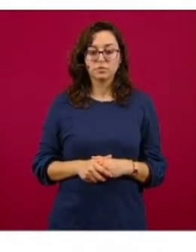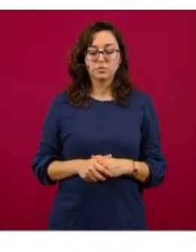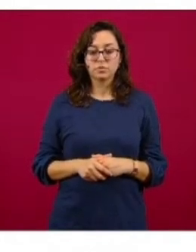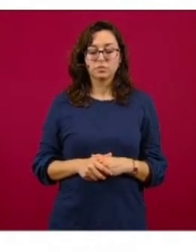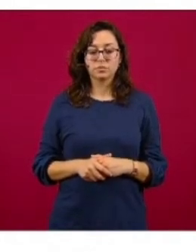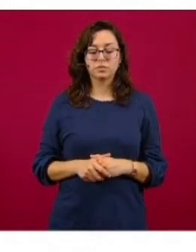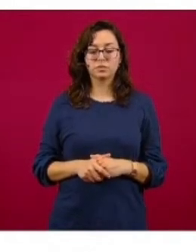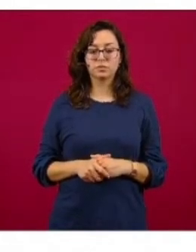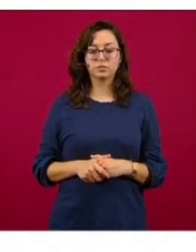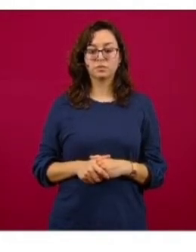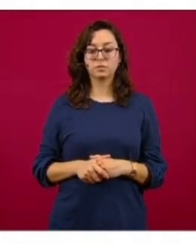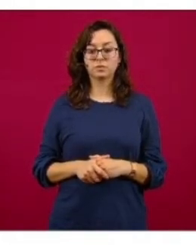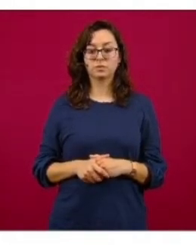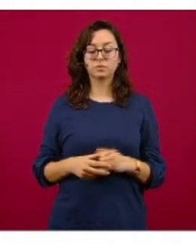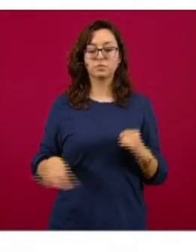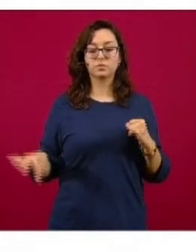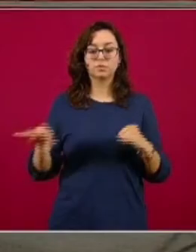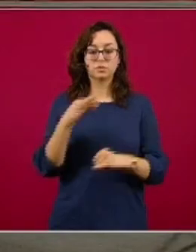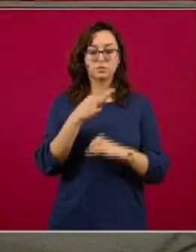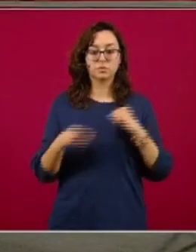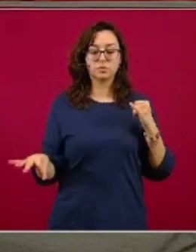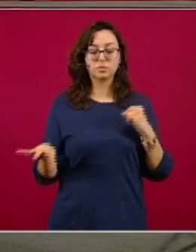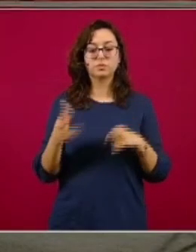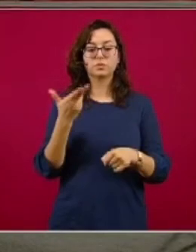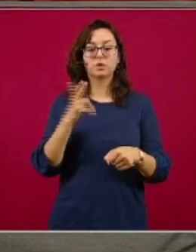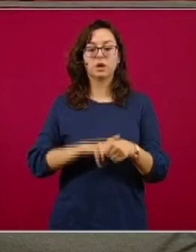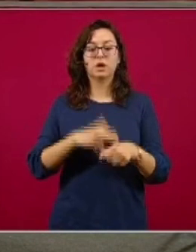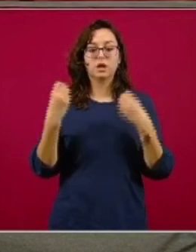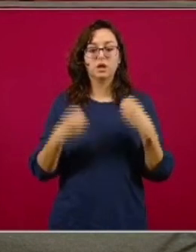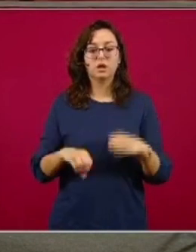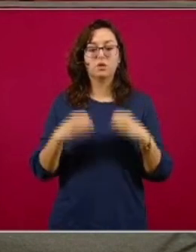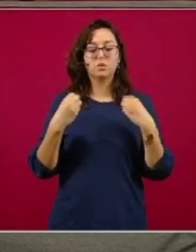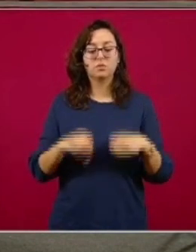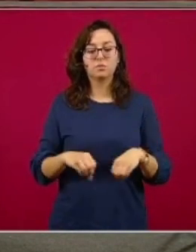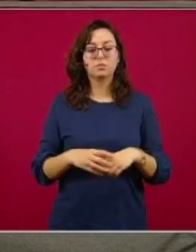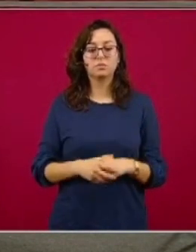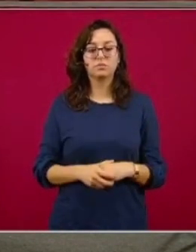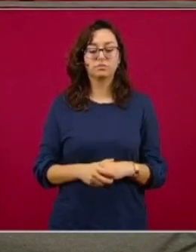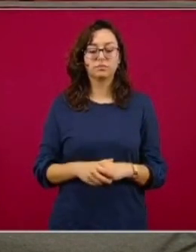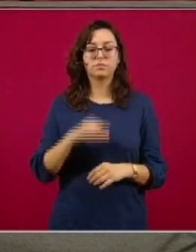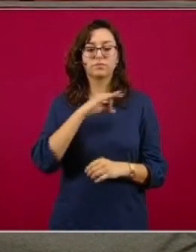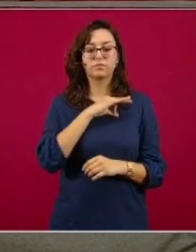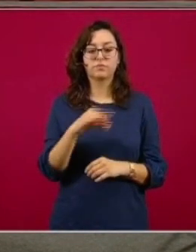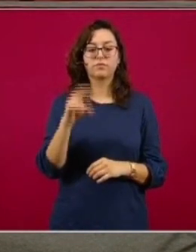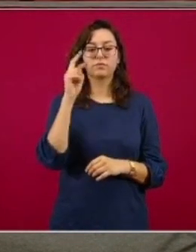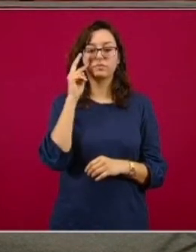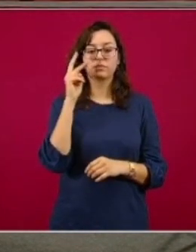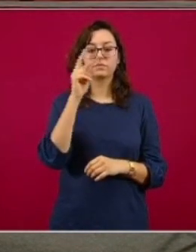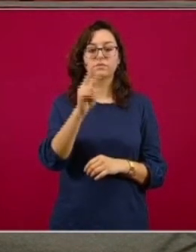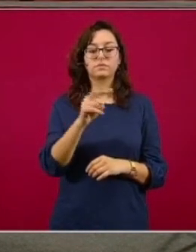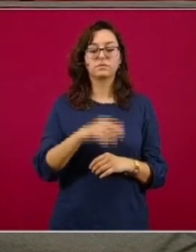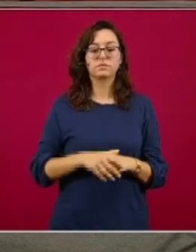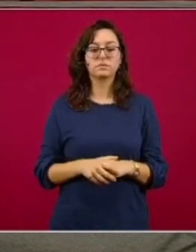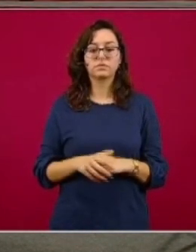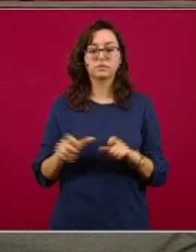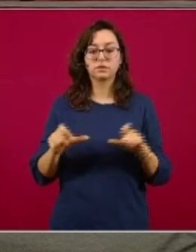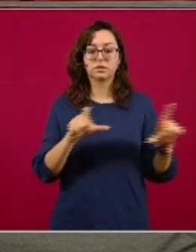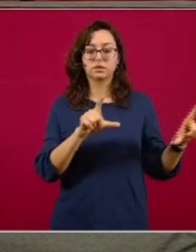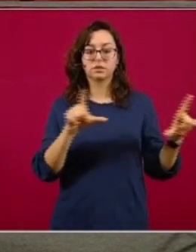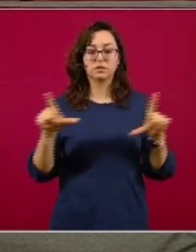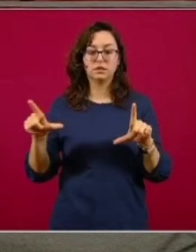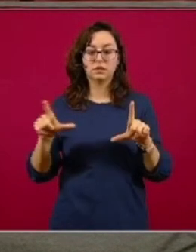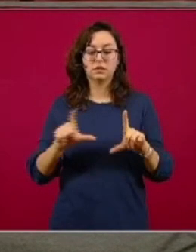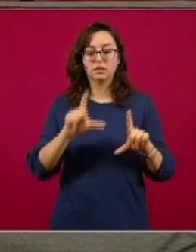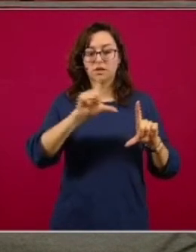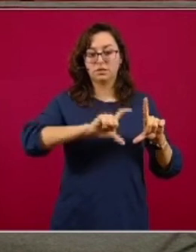revisaremos la ocupación hospitalaria. El día de hoy toca verlo en la siguiente diapositiva, en el formato